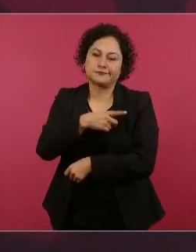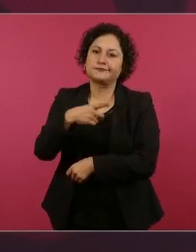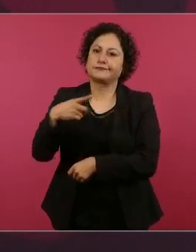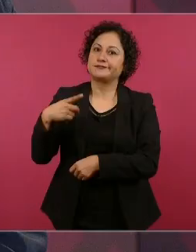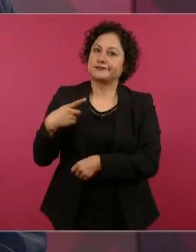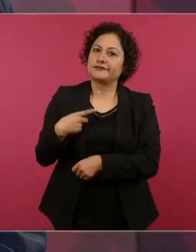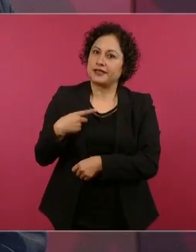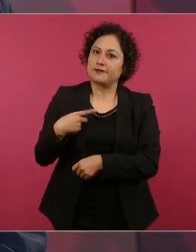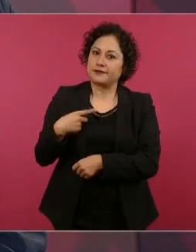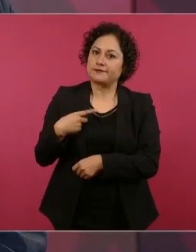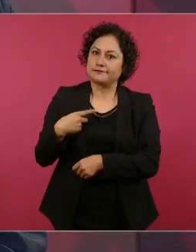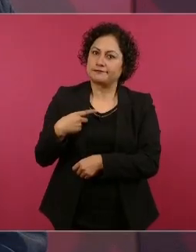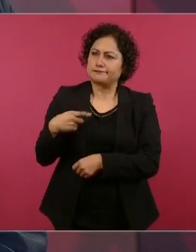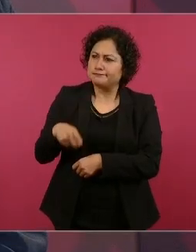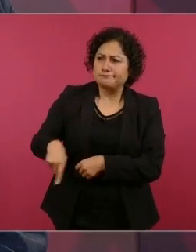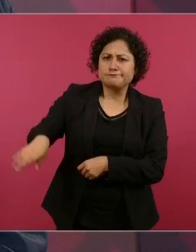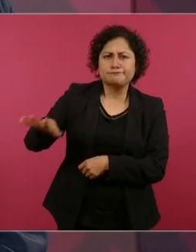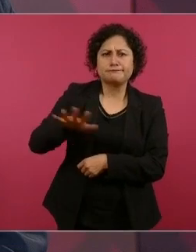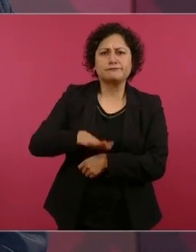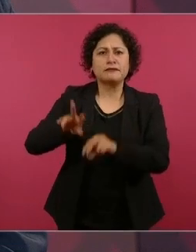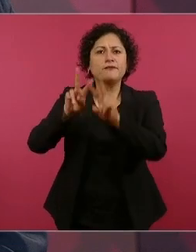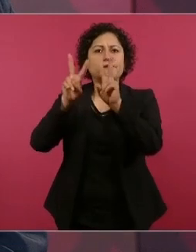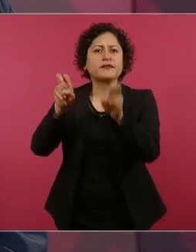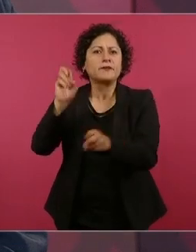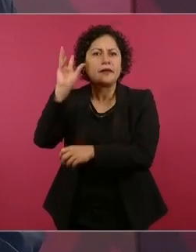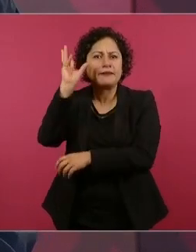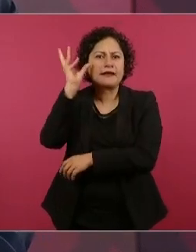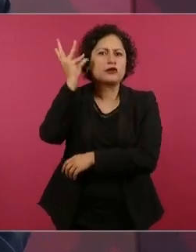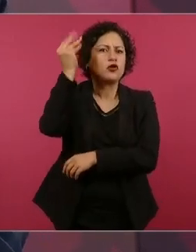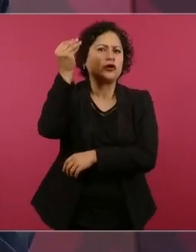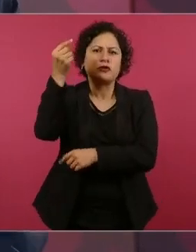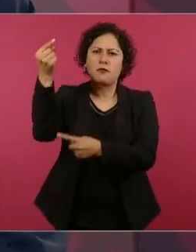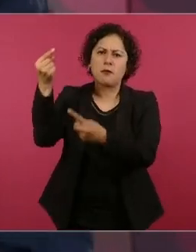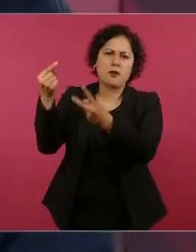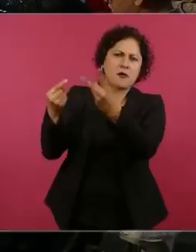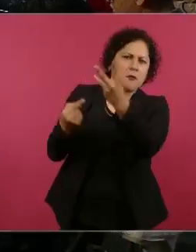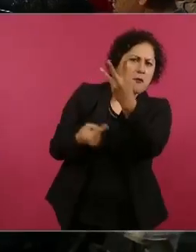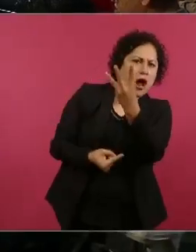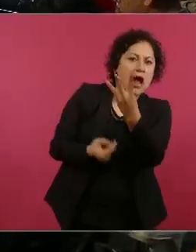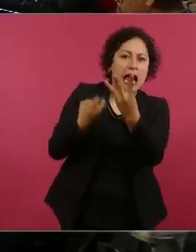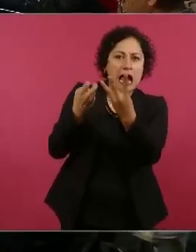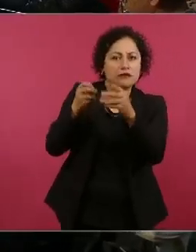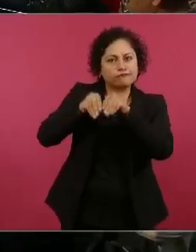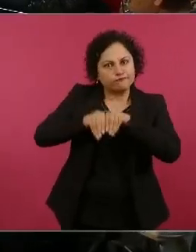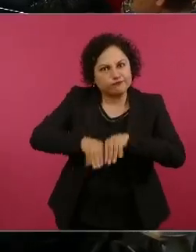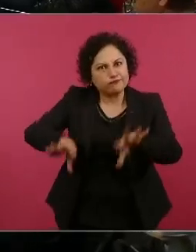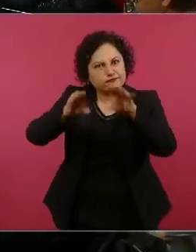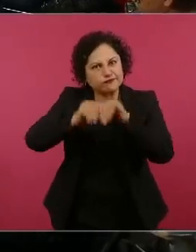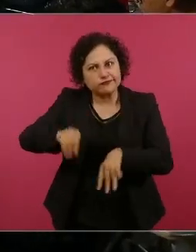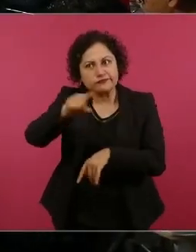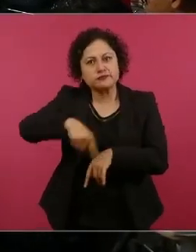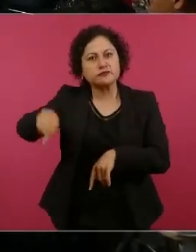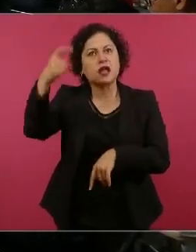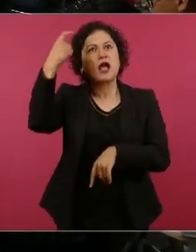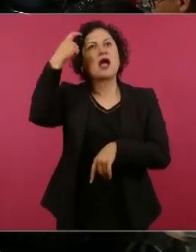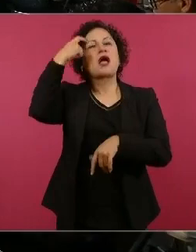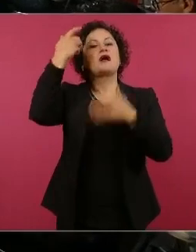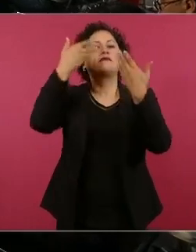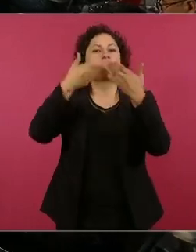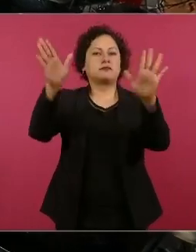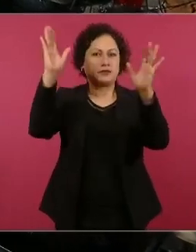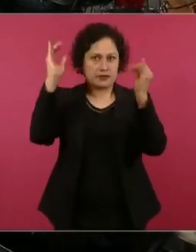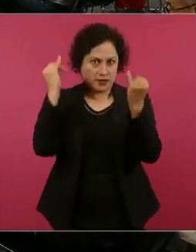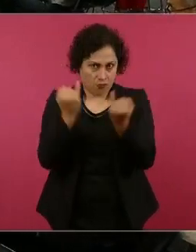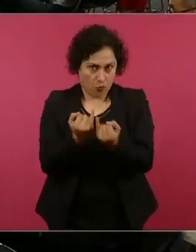tecnológica y sobre todo que actuemos de manera precavida.